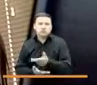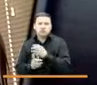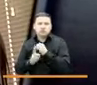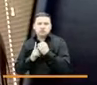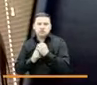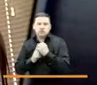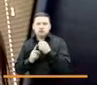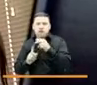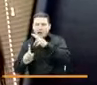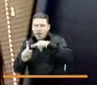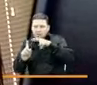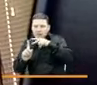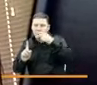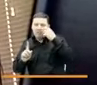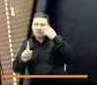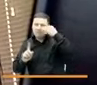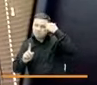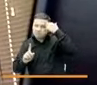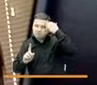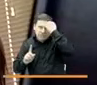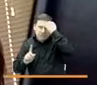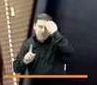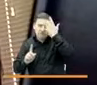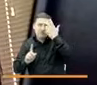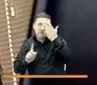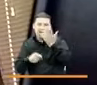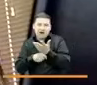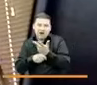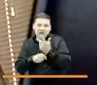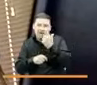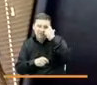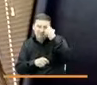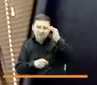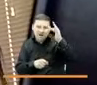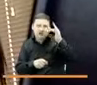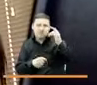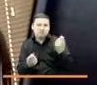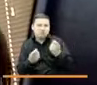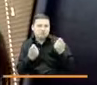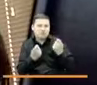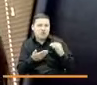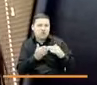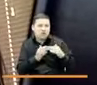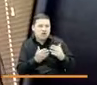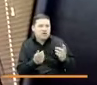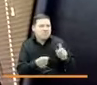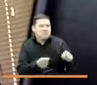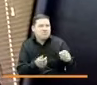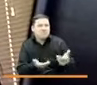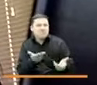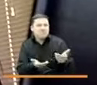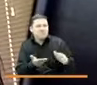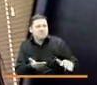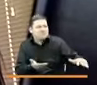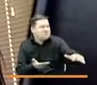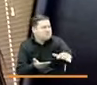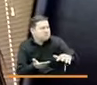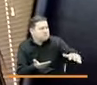antropólogos, maestros en artes, filósofos, promotores comunitarios, dependiendo de las necesidades del territorio.